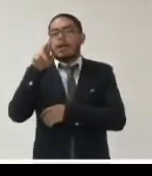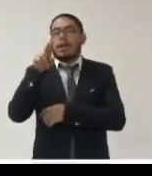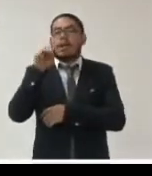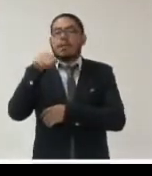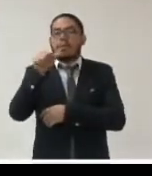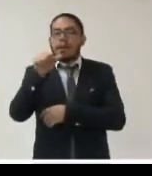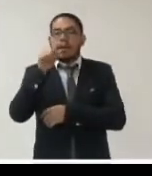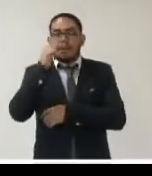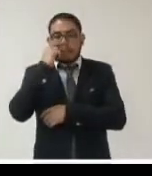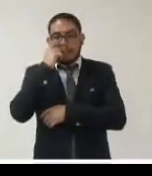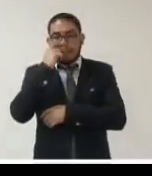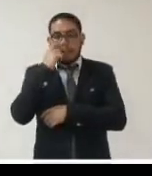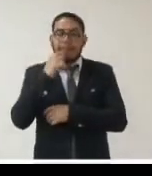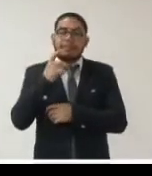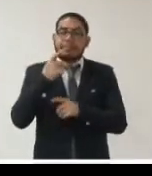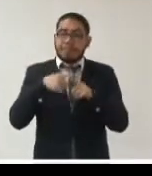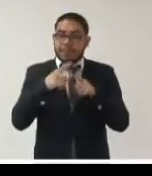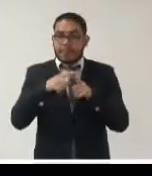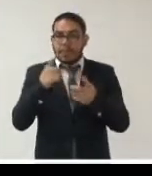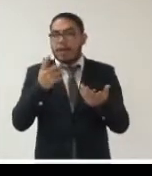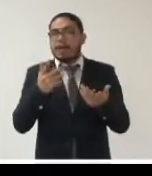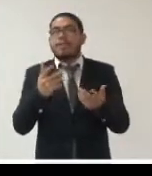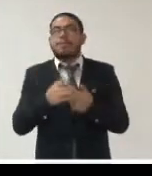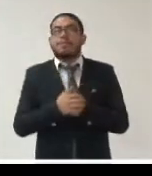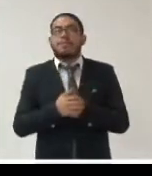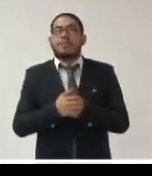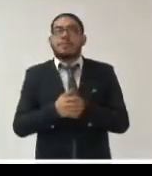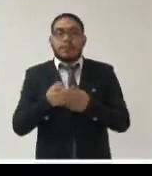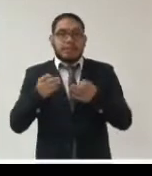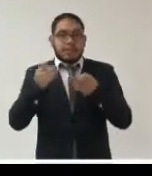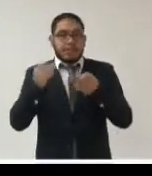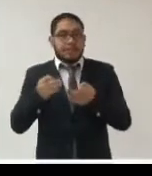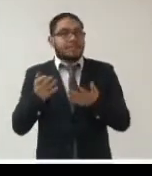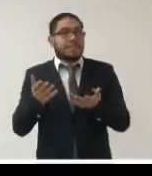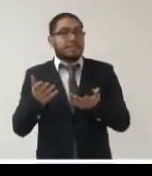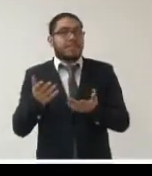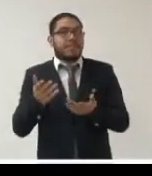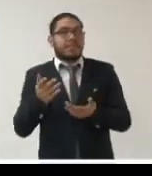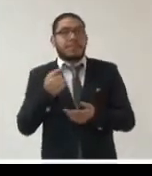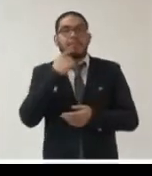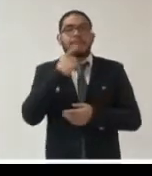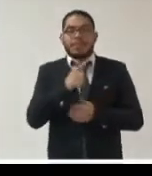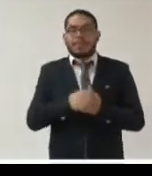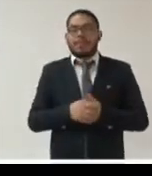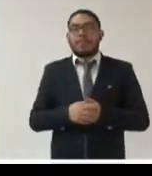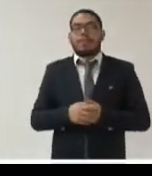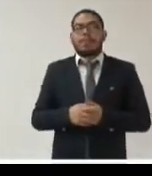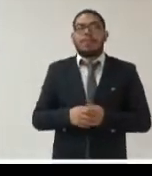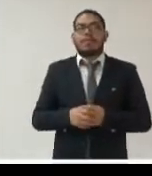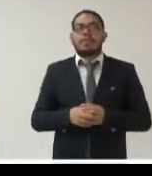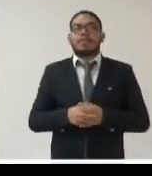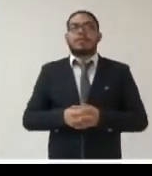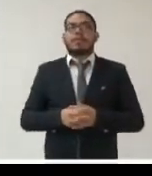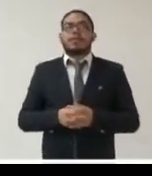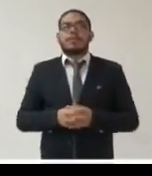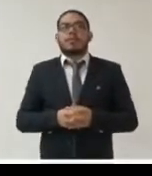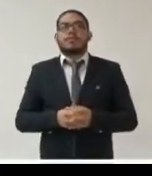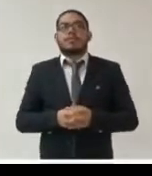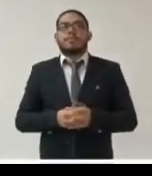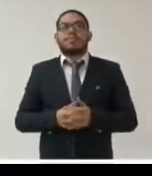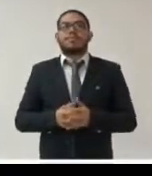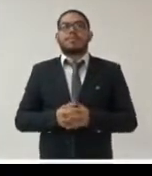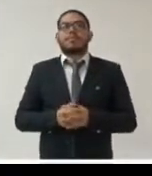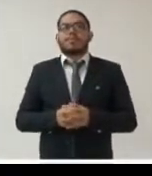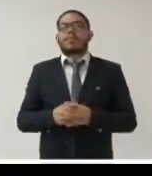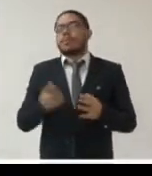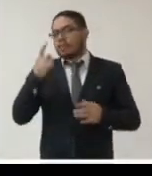para hacer frente a desastres alarmas oficialmente decretadas bien creo que también debemos